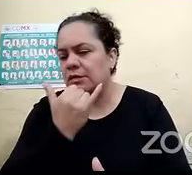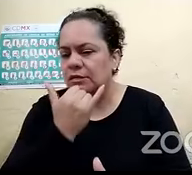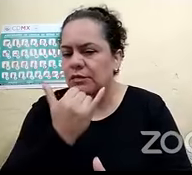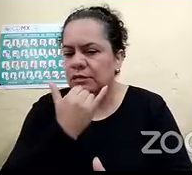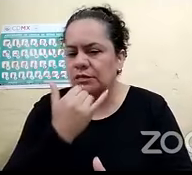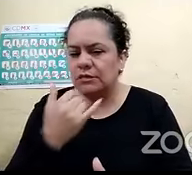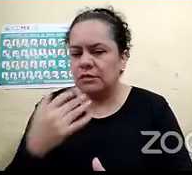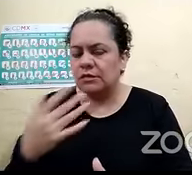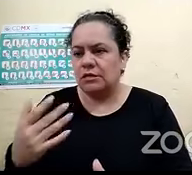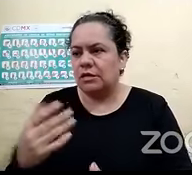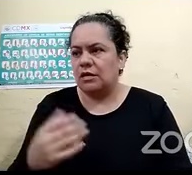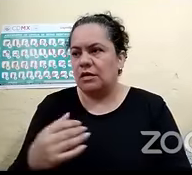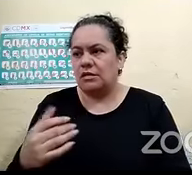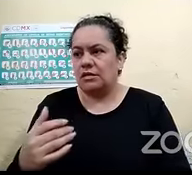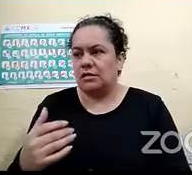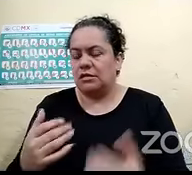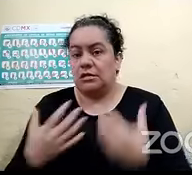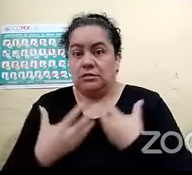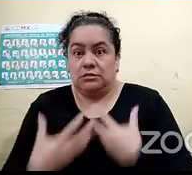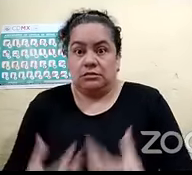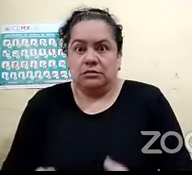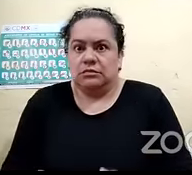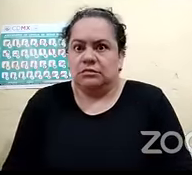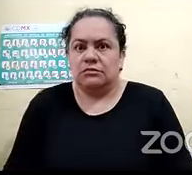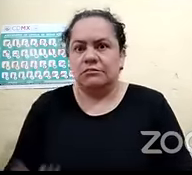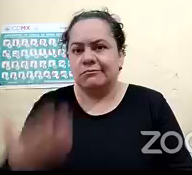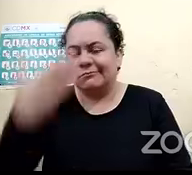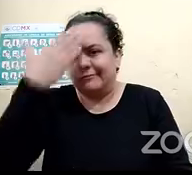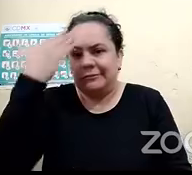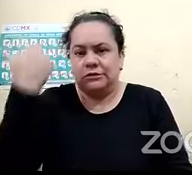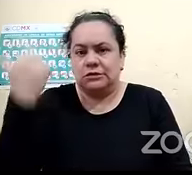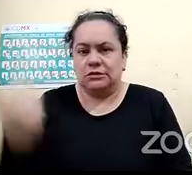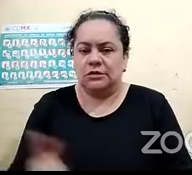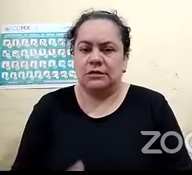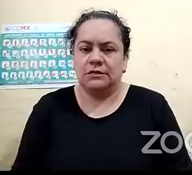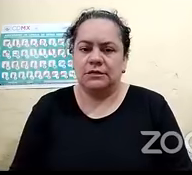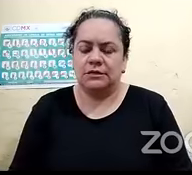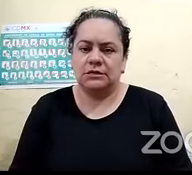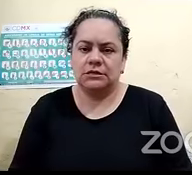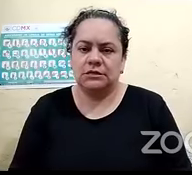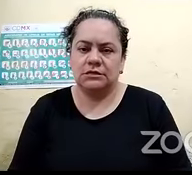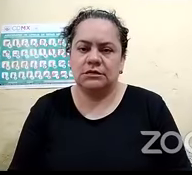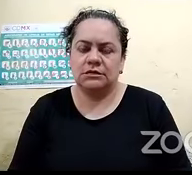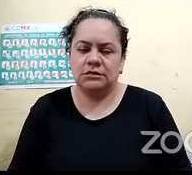hasta la noción del tiempo entonces más clara la respuesta no podía ser